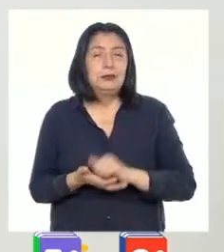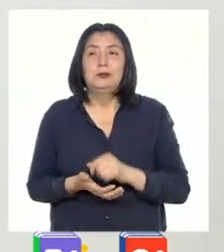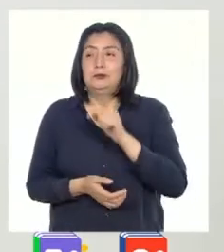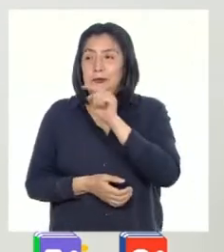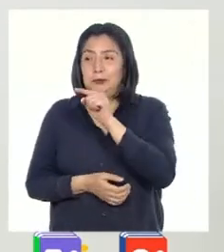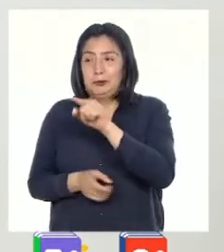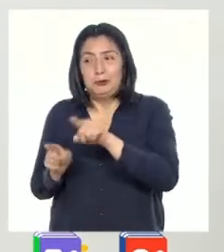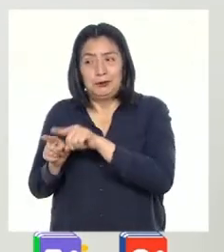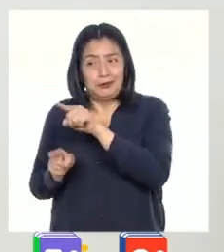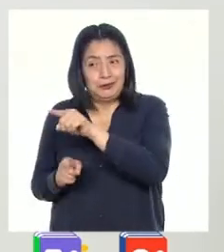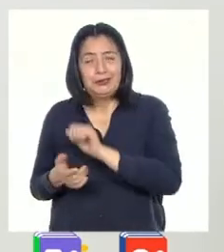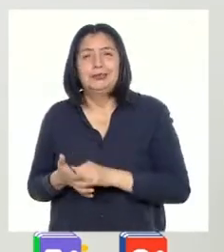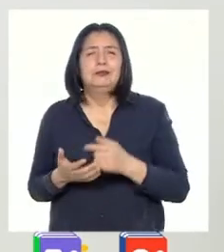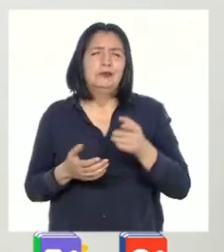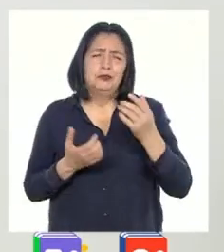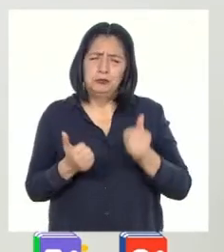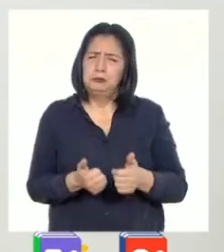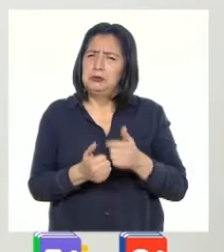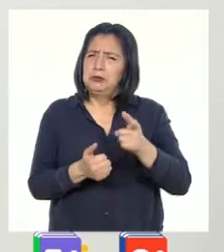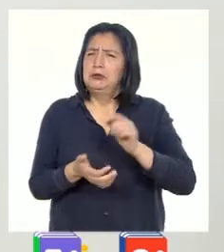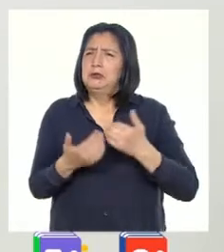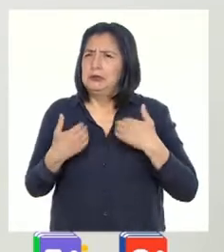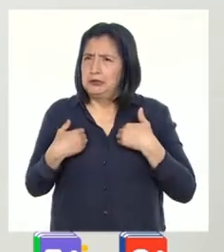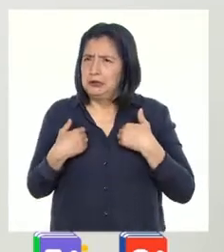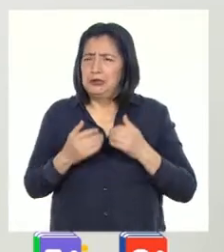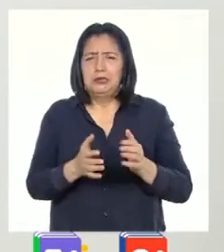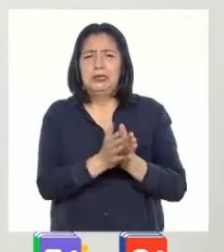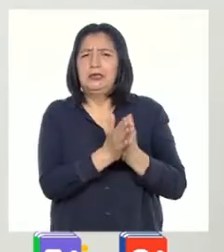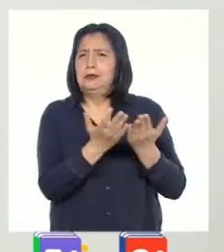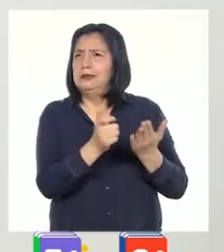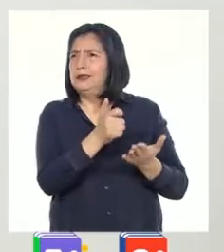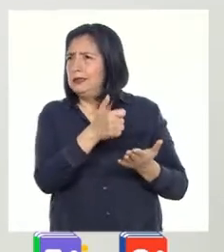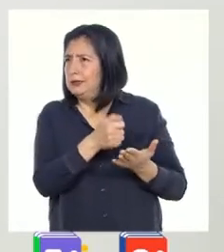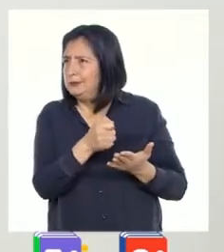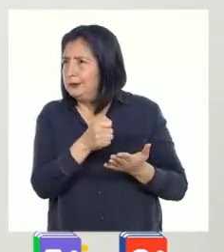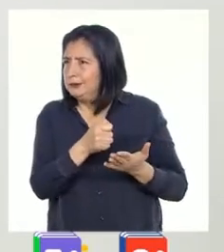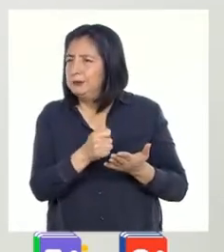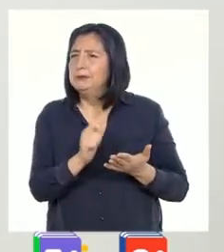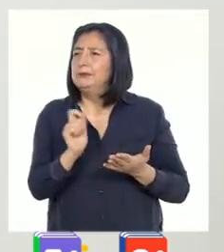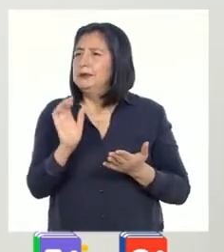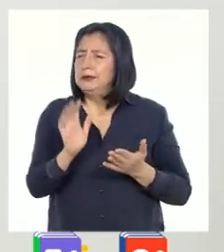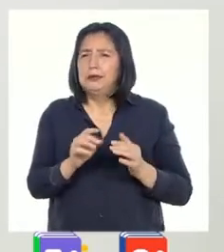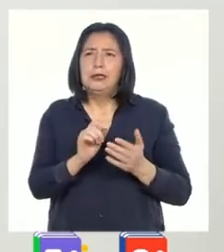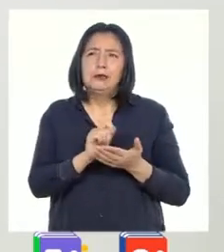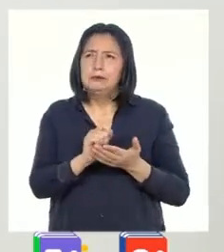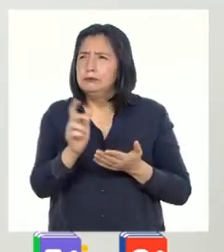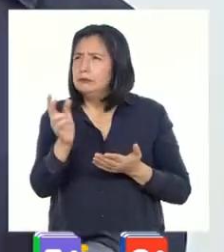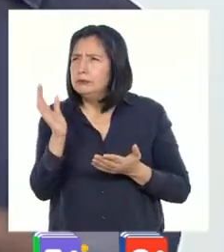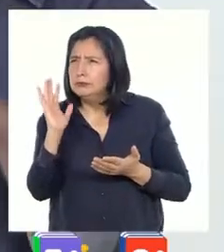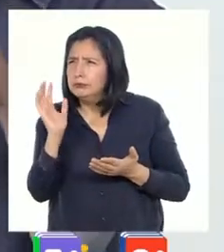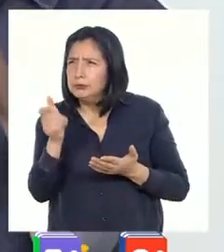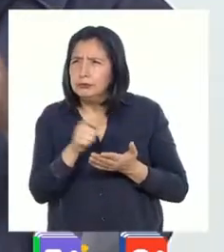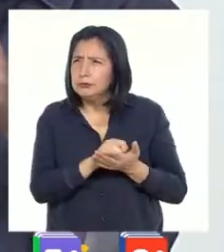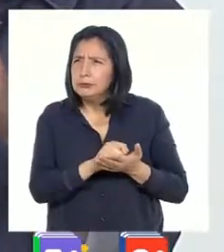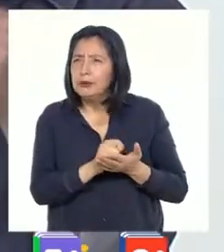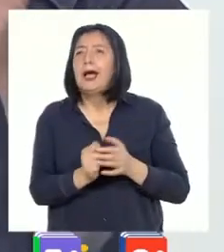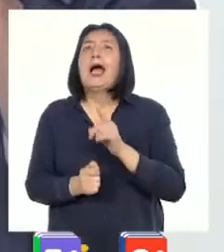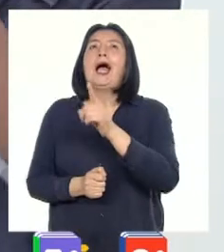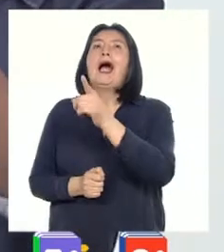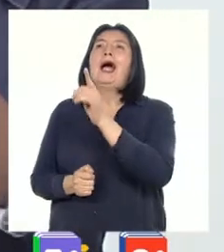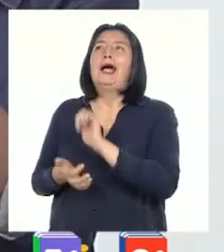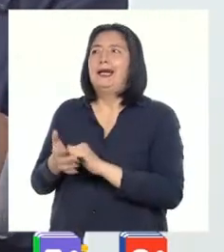como tú, Patricia, es bueno que tengan a la mano lápiz y papel para hacer sus apuntes. Ah,